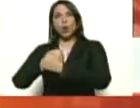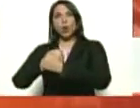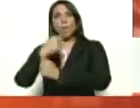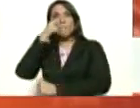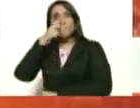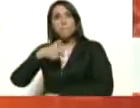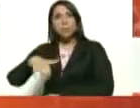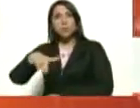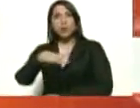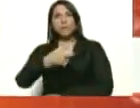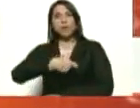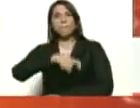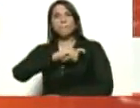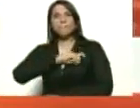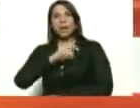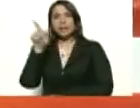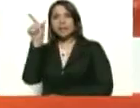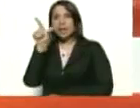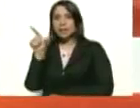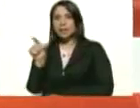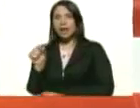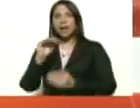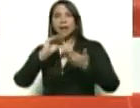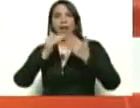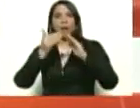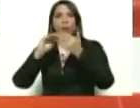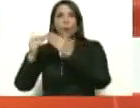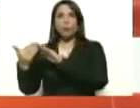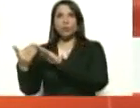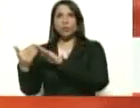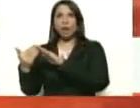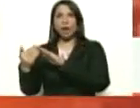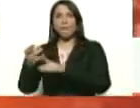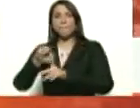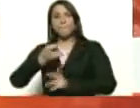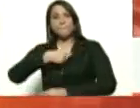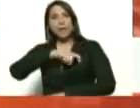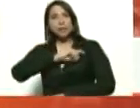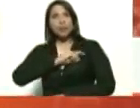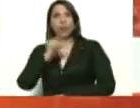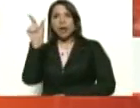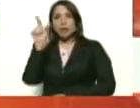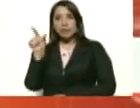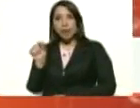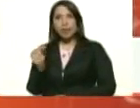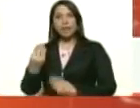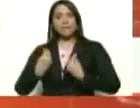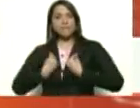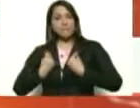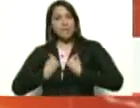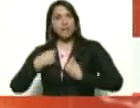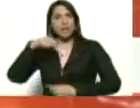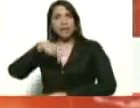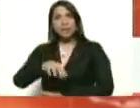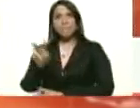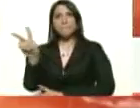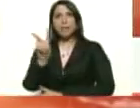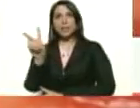el pueblo de España, de Italia, con la comunidad española, italiana, aquí en Venezuela.